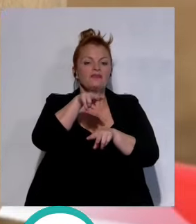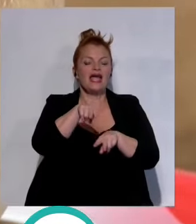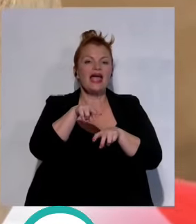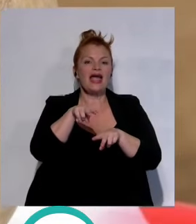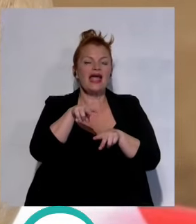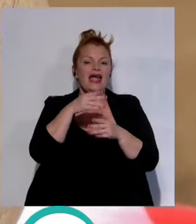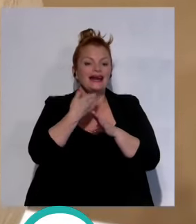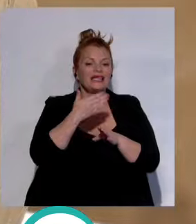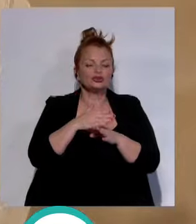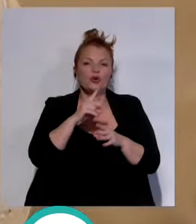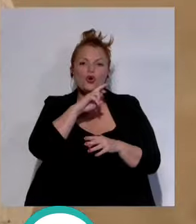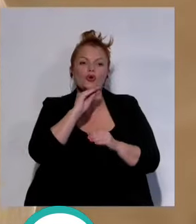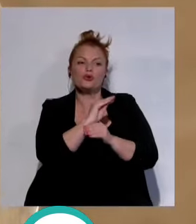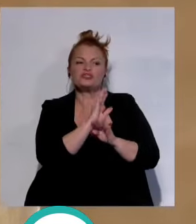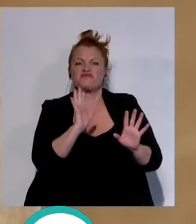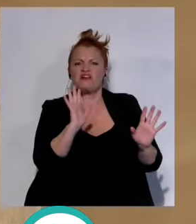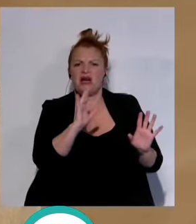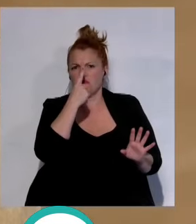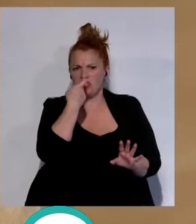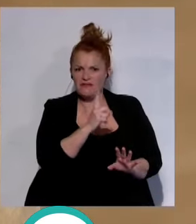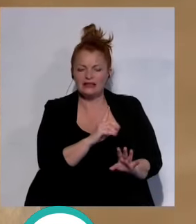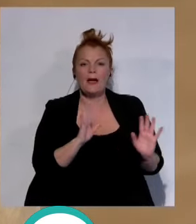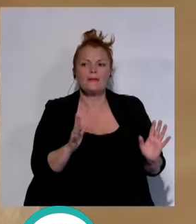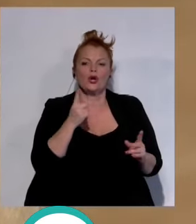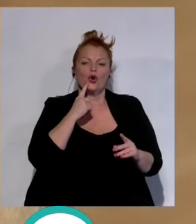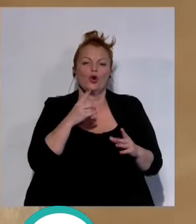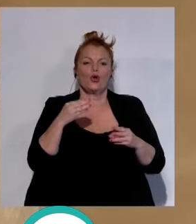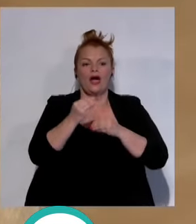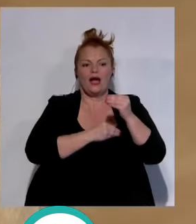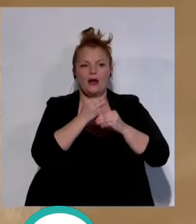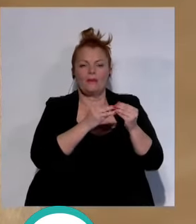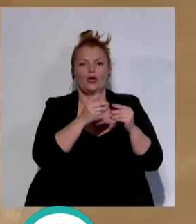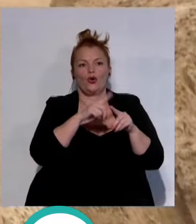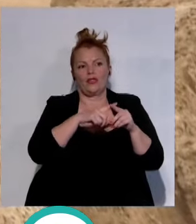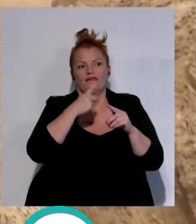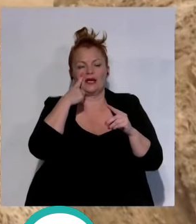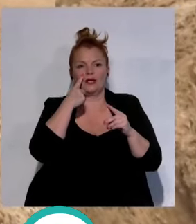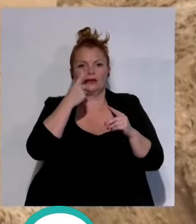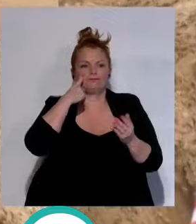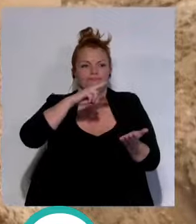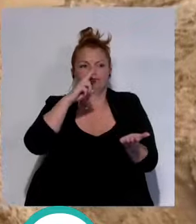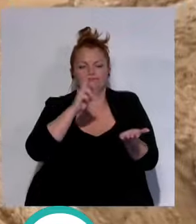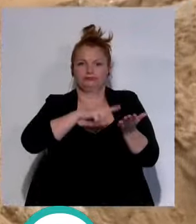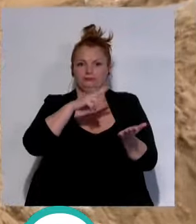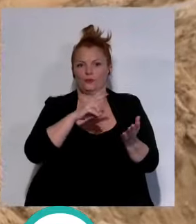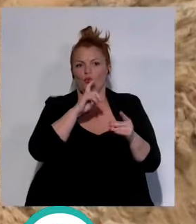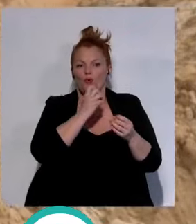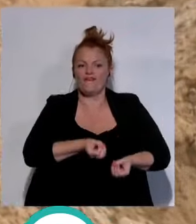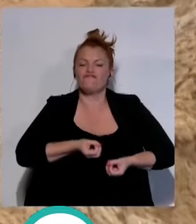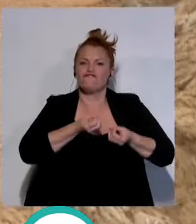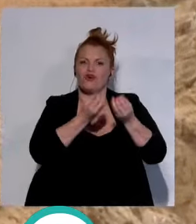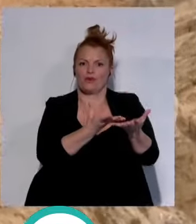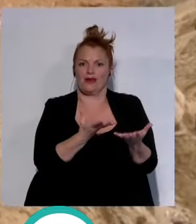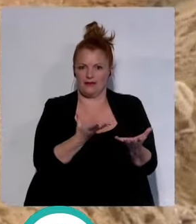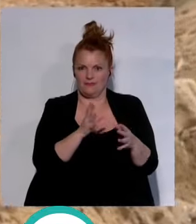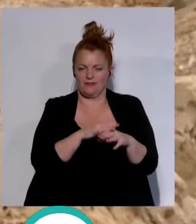conservar no son necesariamente conservables pero tenemos que situarlo y dibujarlo y hacer un informe se